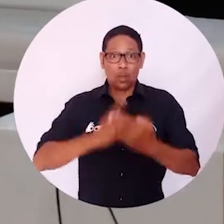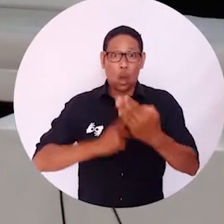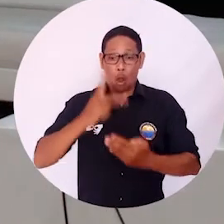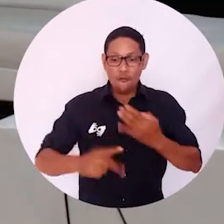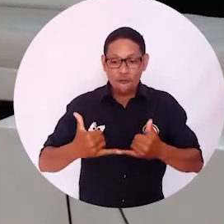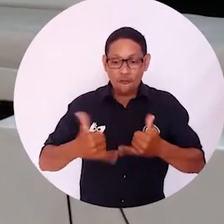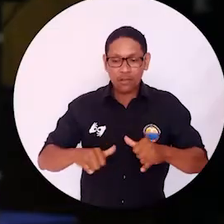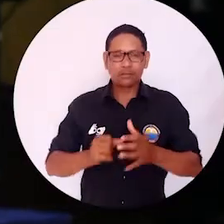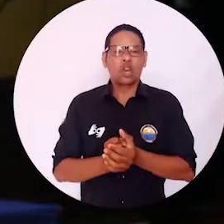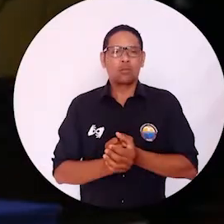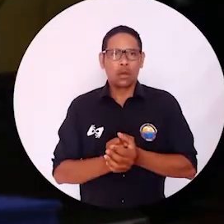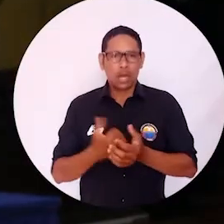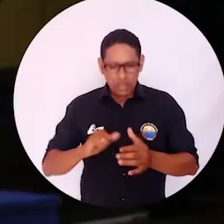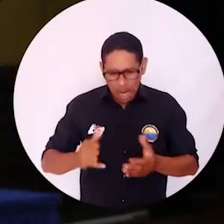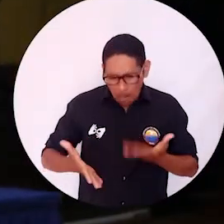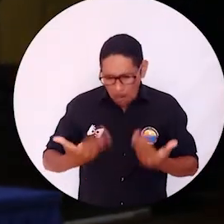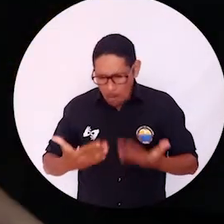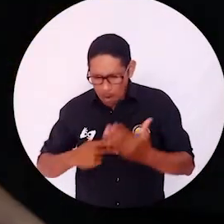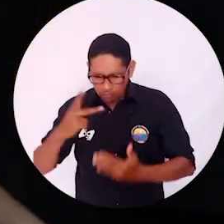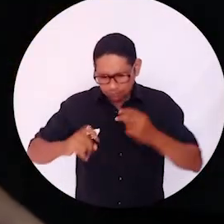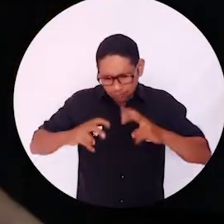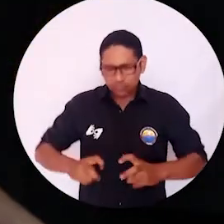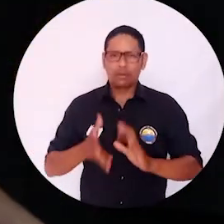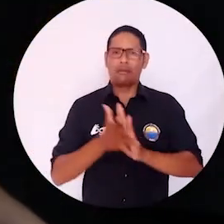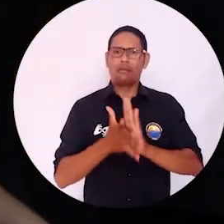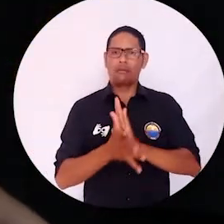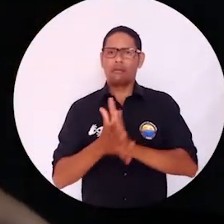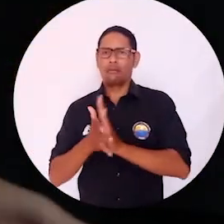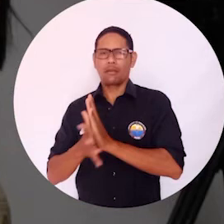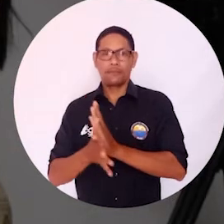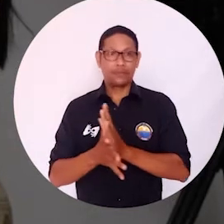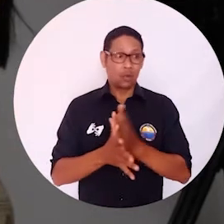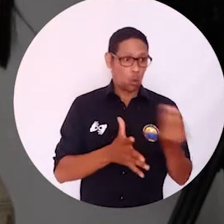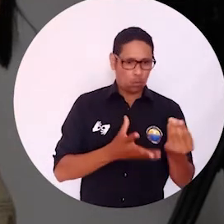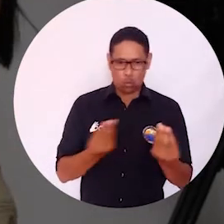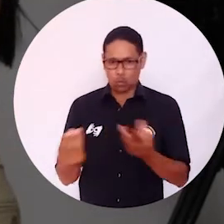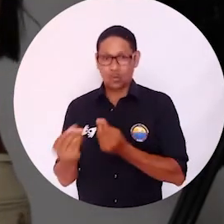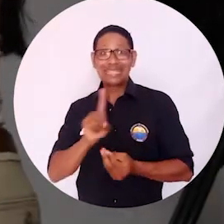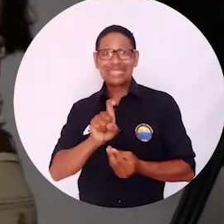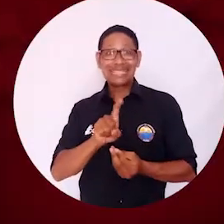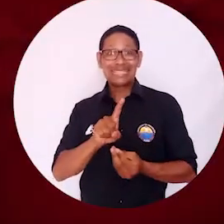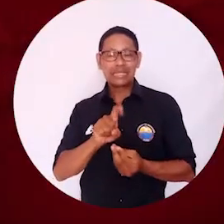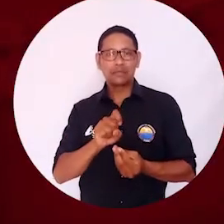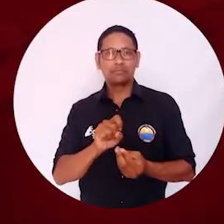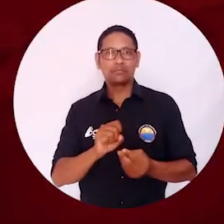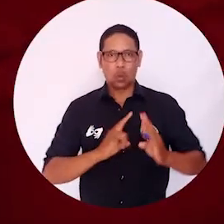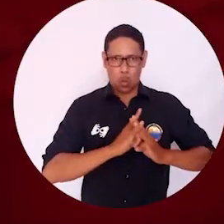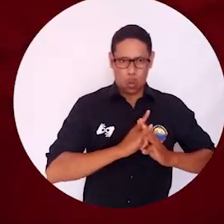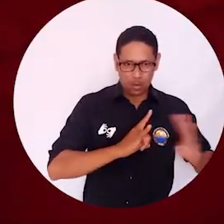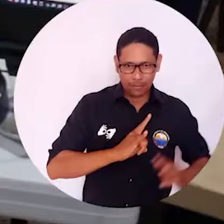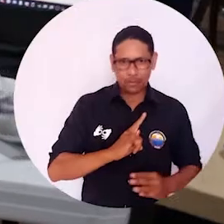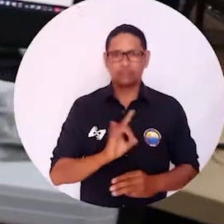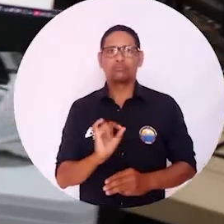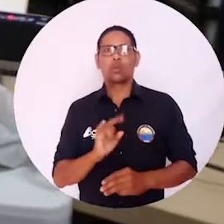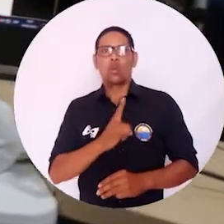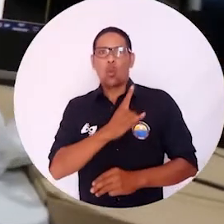culminó de manera exitosa con la socialización de los resultados generados entre seis grupos de investigación de la Alma Mater, la Corporación Universitaria de la